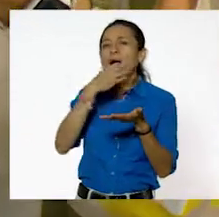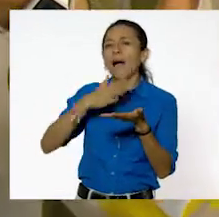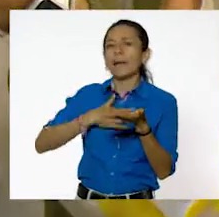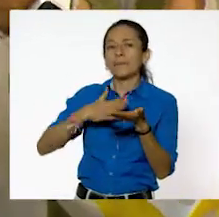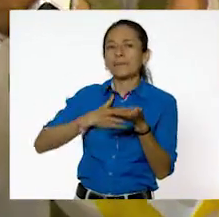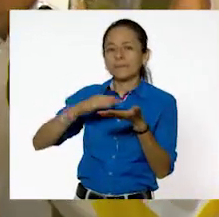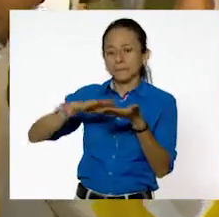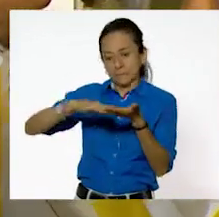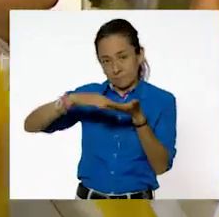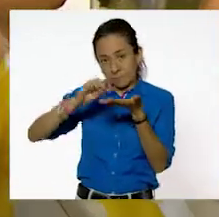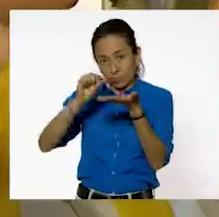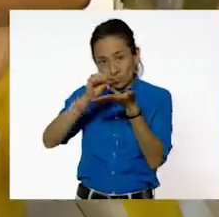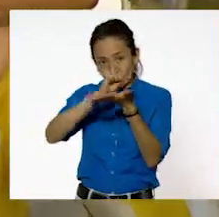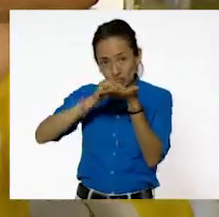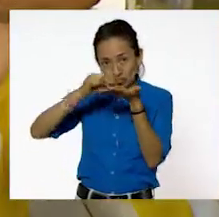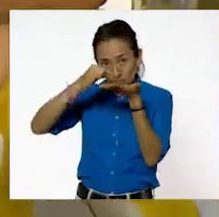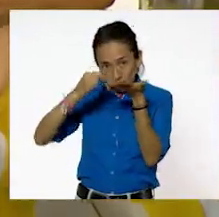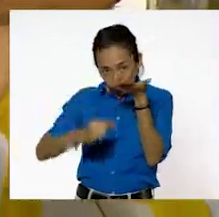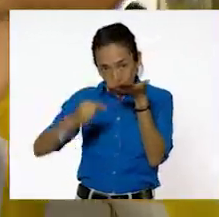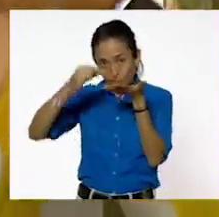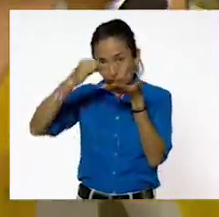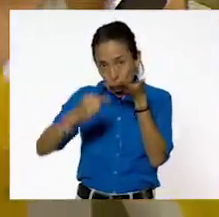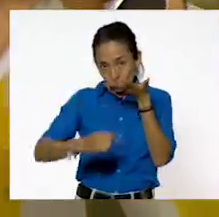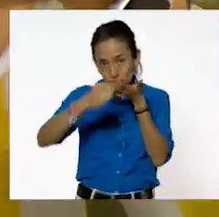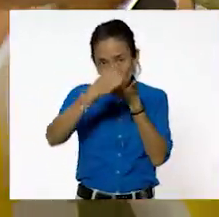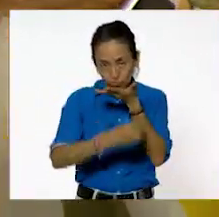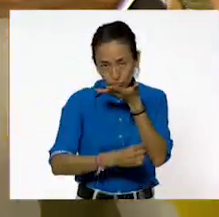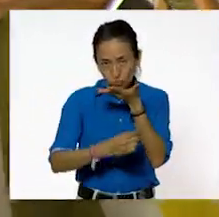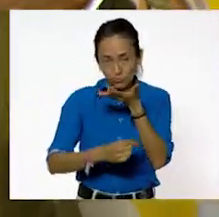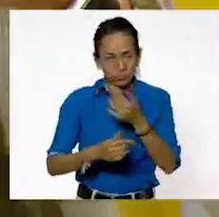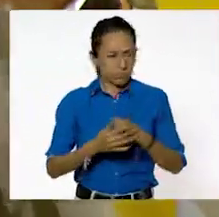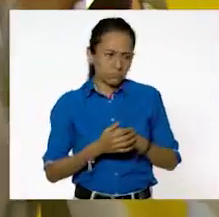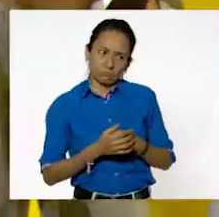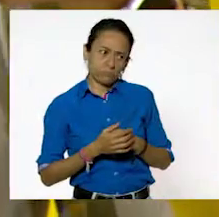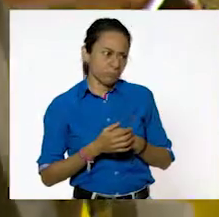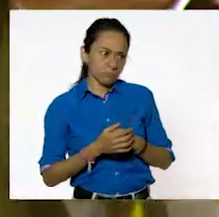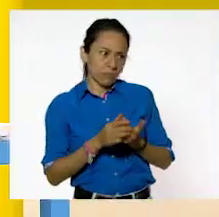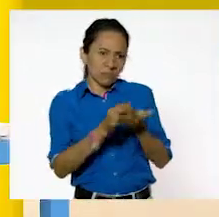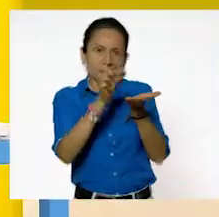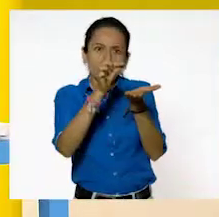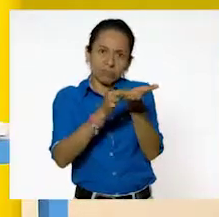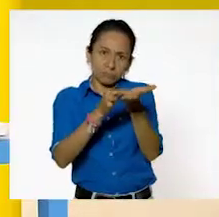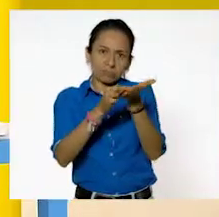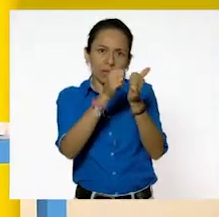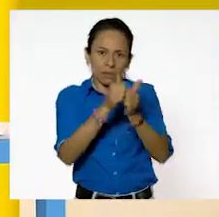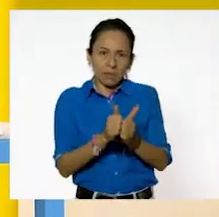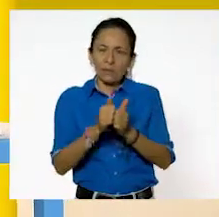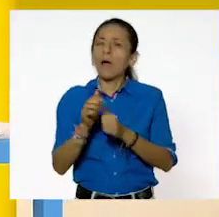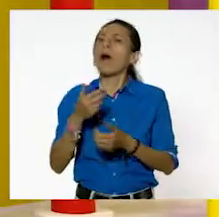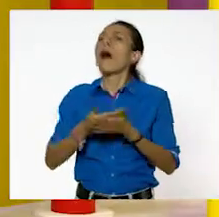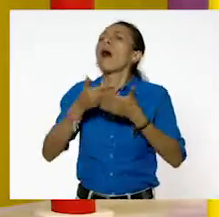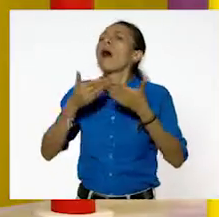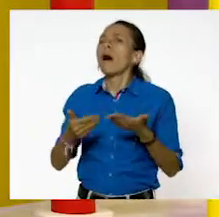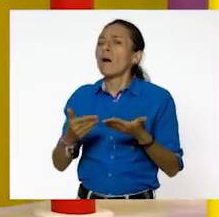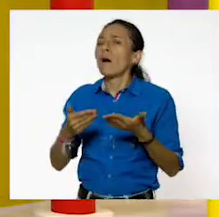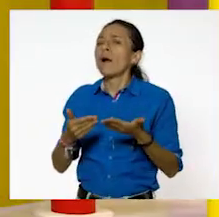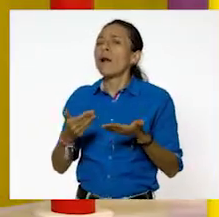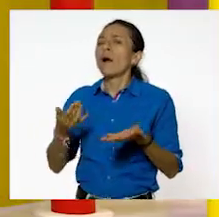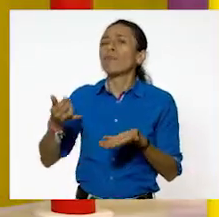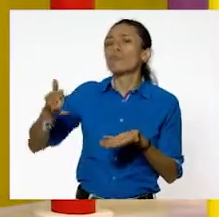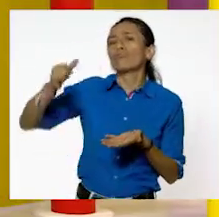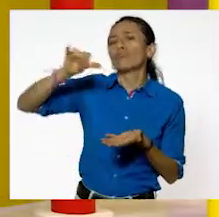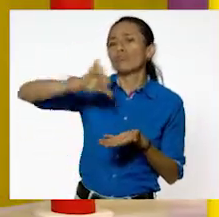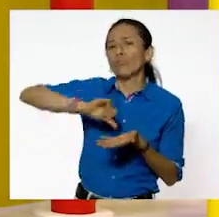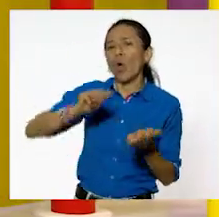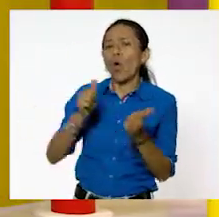Pues no. Se queda ahí sobre la superficie del colador. ¿Y si lo combinamos con agua? Tal vez. A ver,